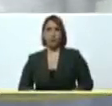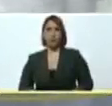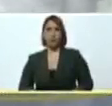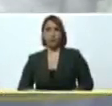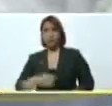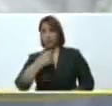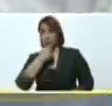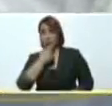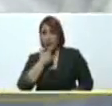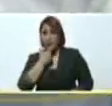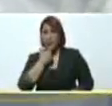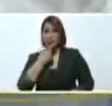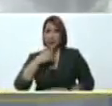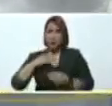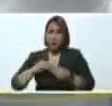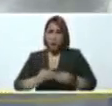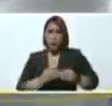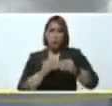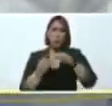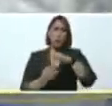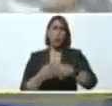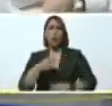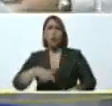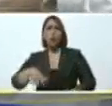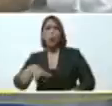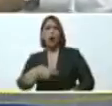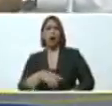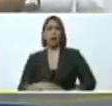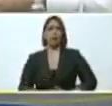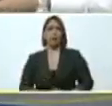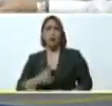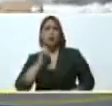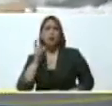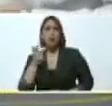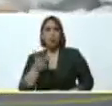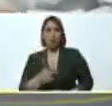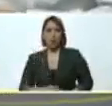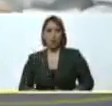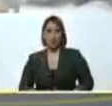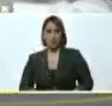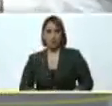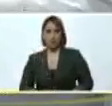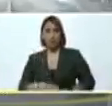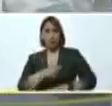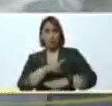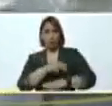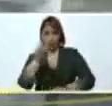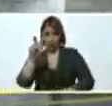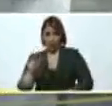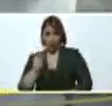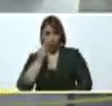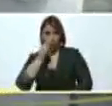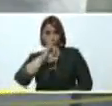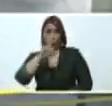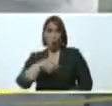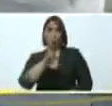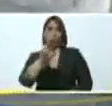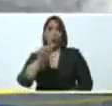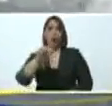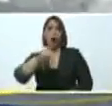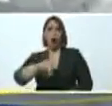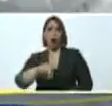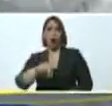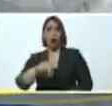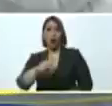Hermosísima lugar del Huarico. Valle de la Pascua. Doctor. Y el doctor Juan Coleman de Alemania.